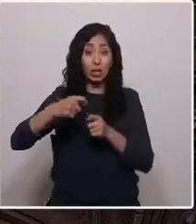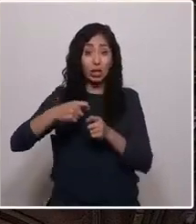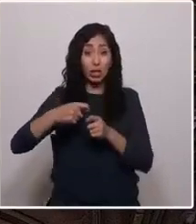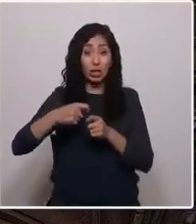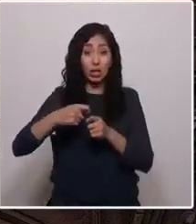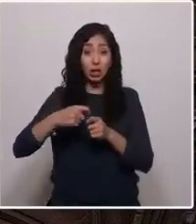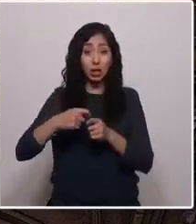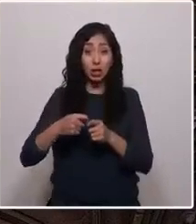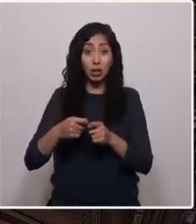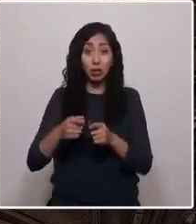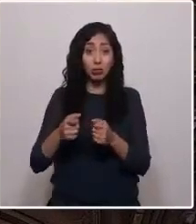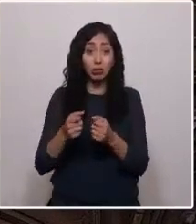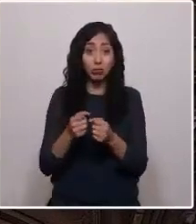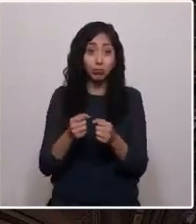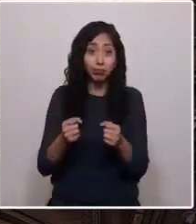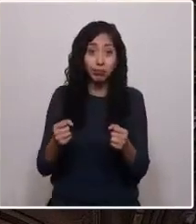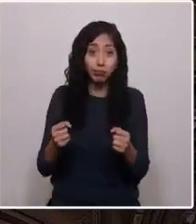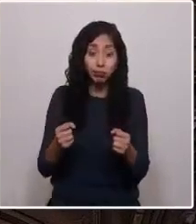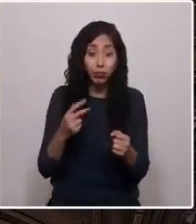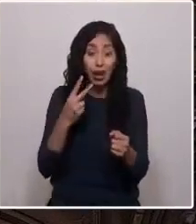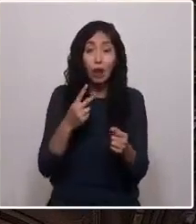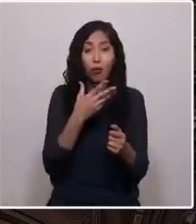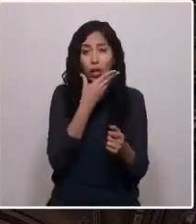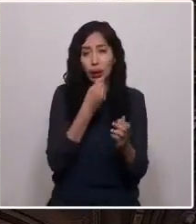taliente propuesta. Producto que,